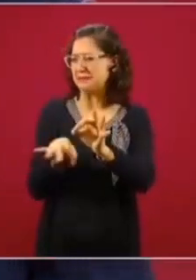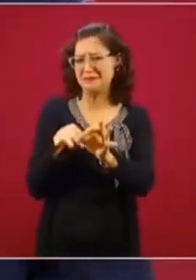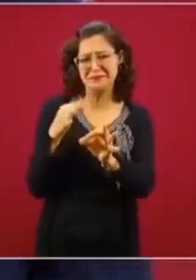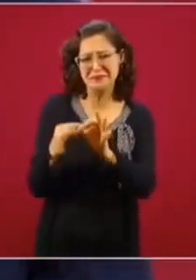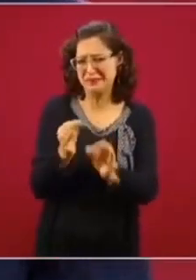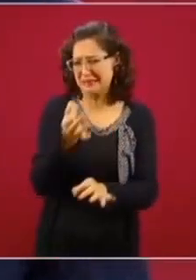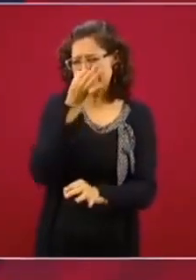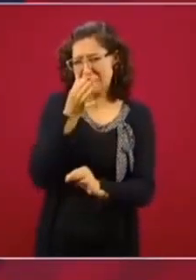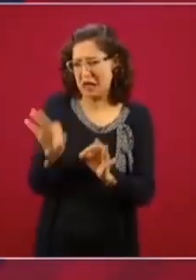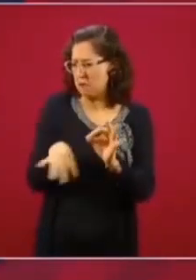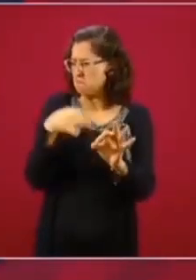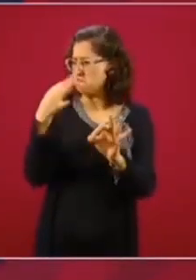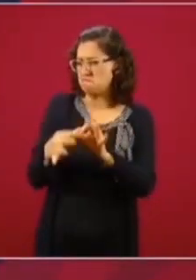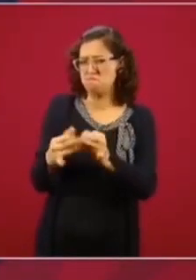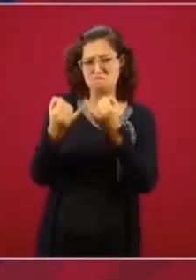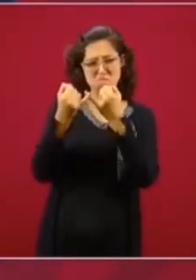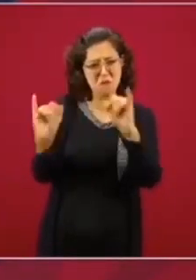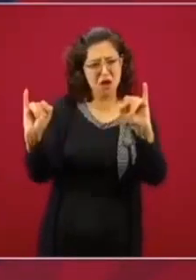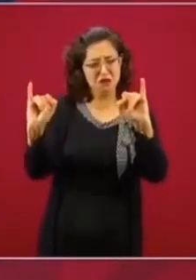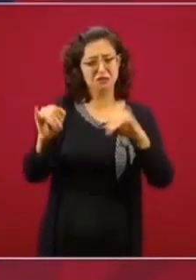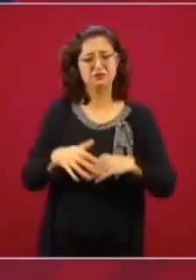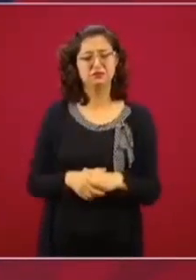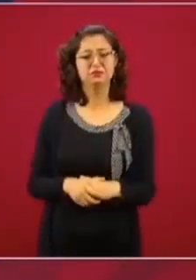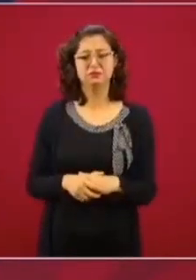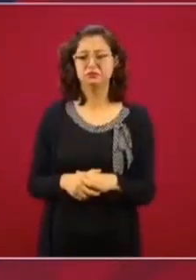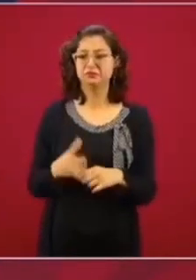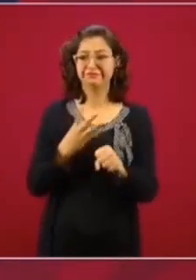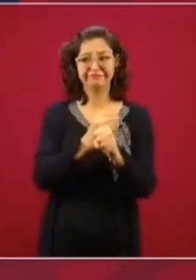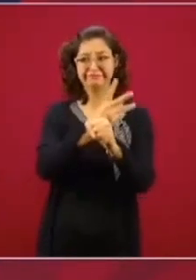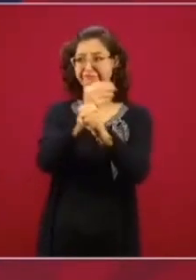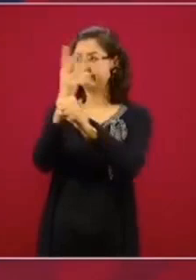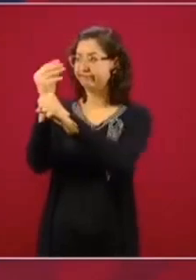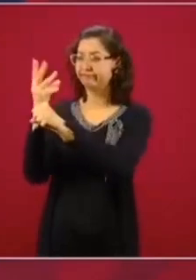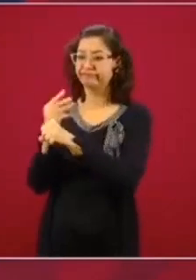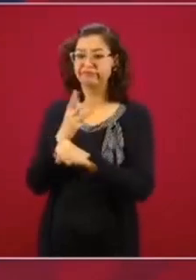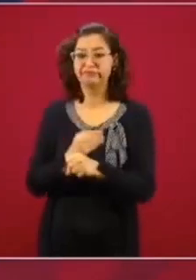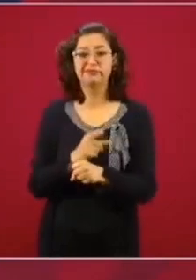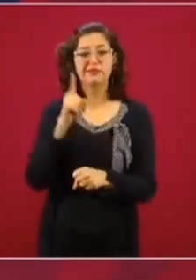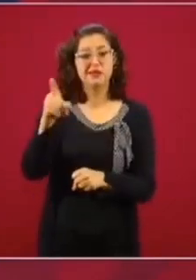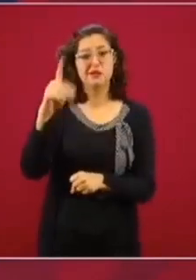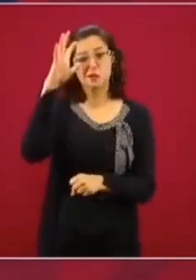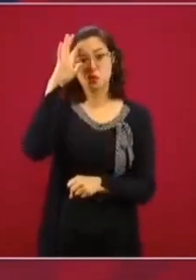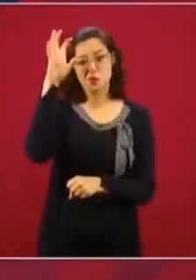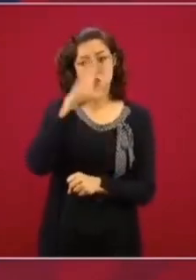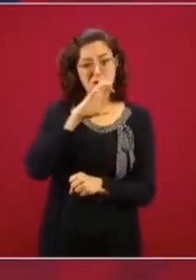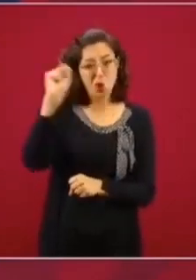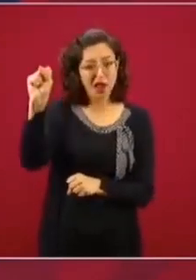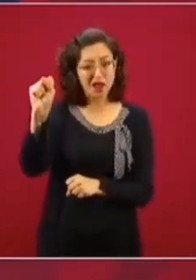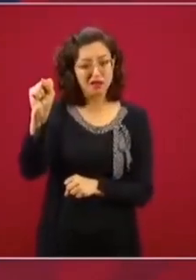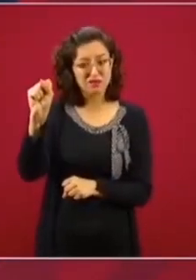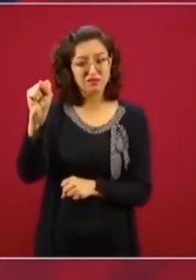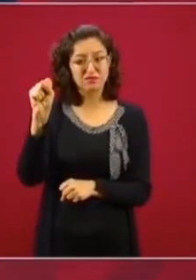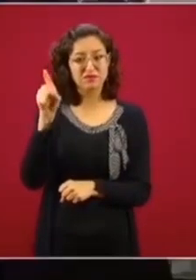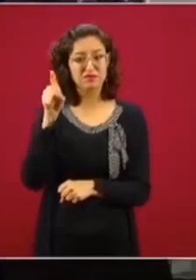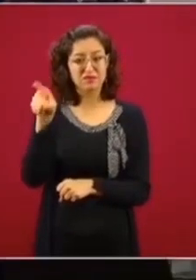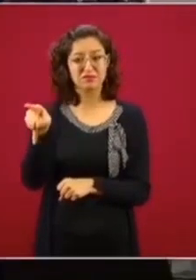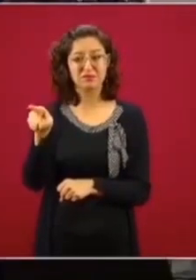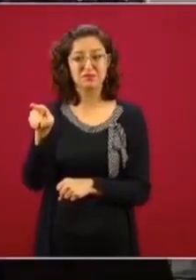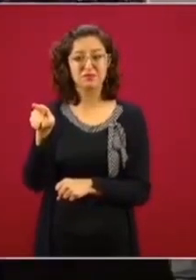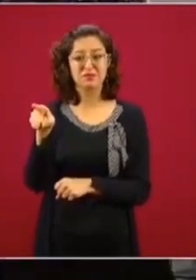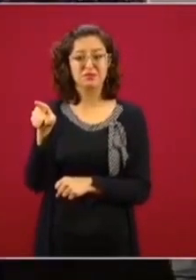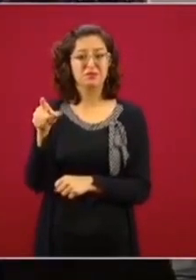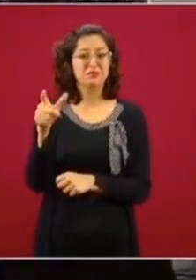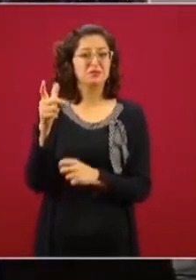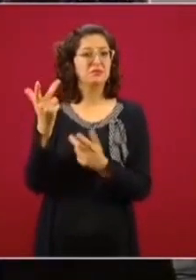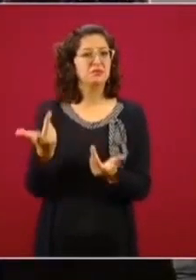la rehabilitación, porque Morelos es uno de los estados en donde tienen